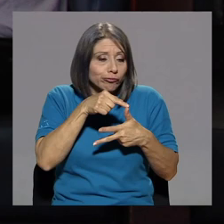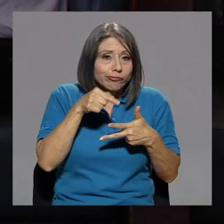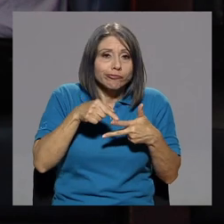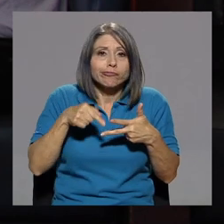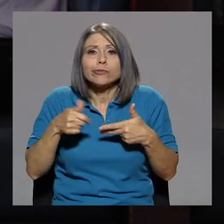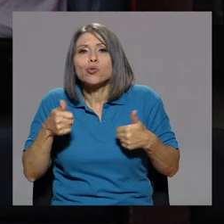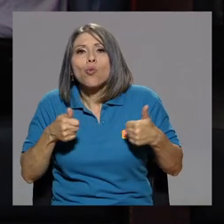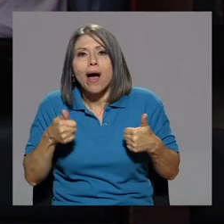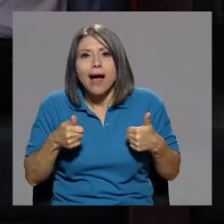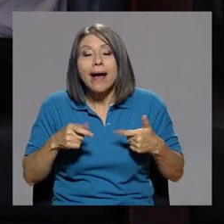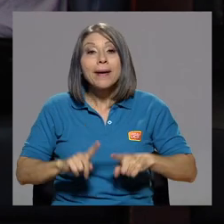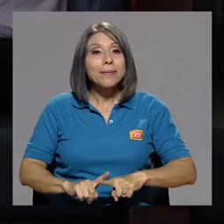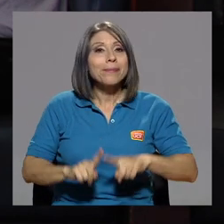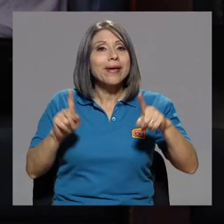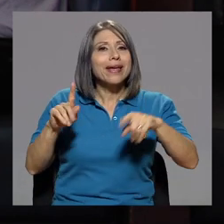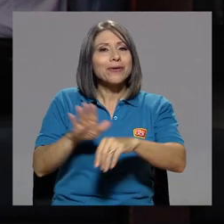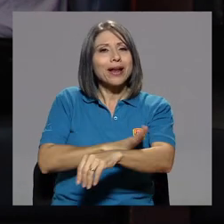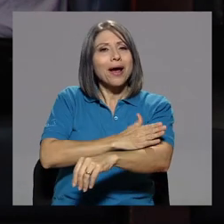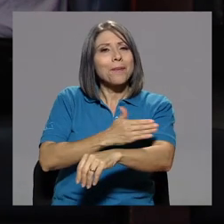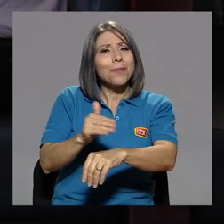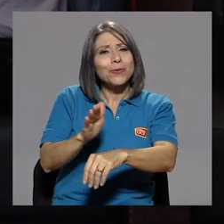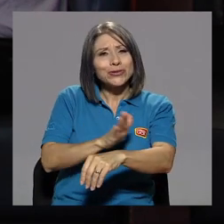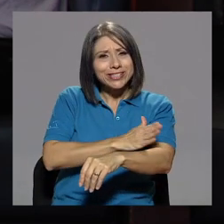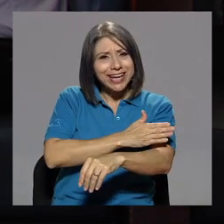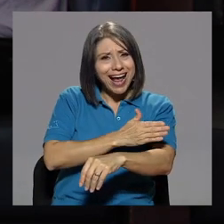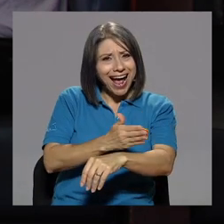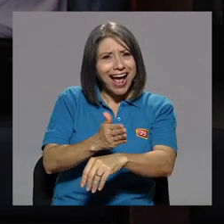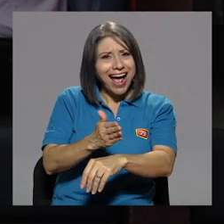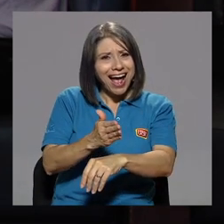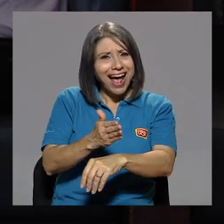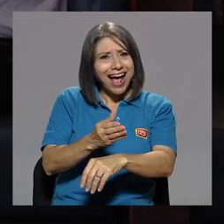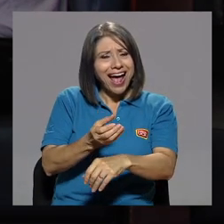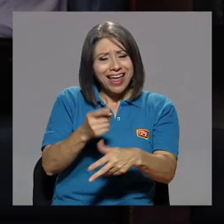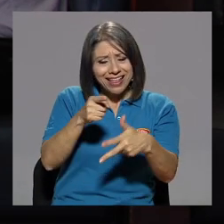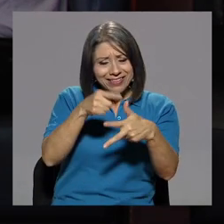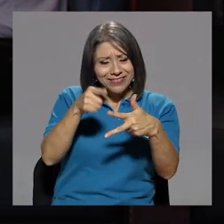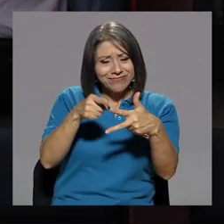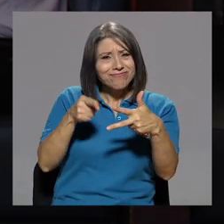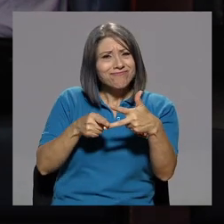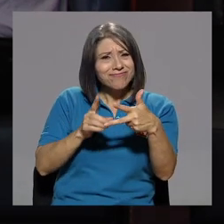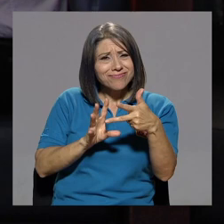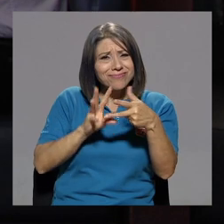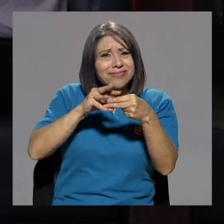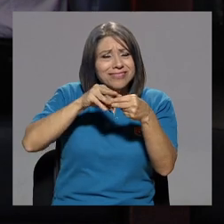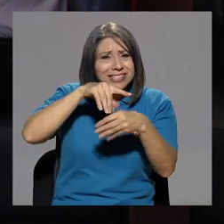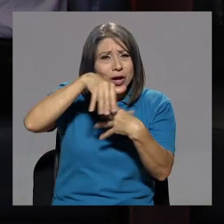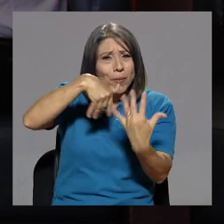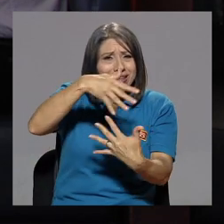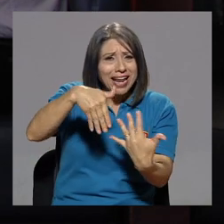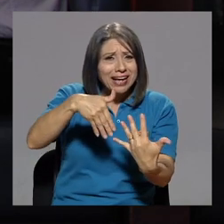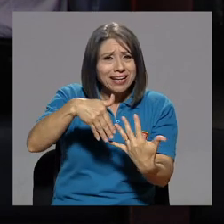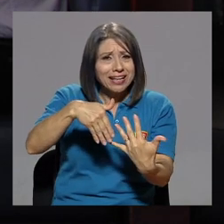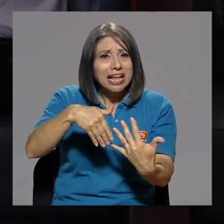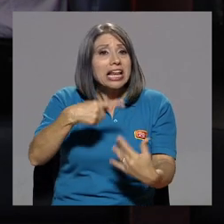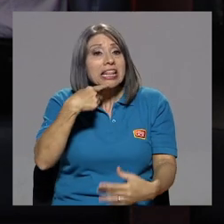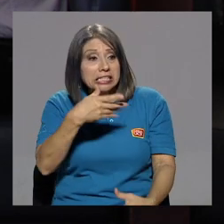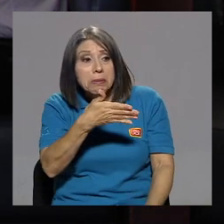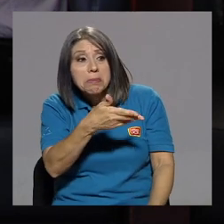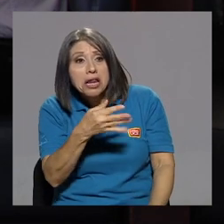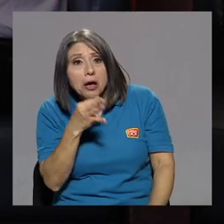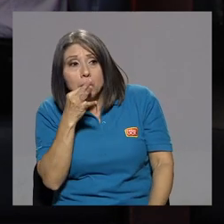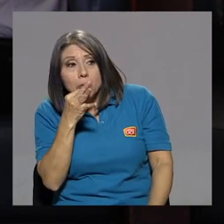Pero en la música hay muchas de esas cosas que se combinan. Mira, fumate un purito,